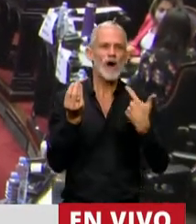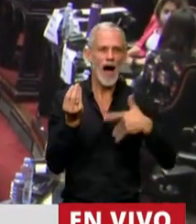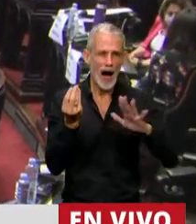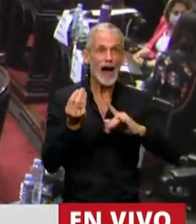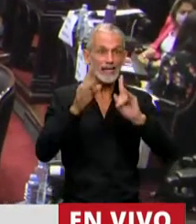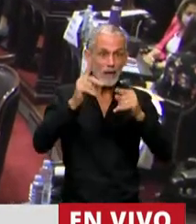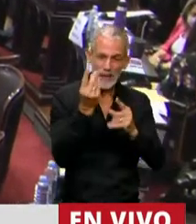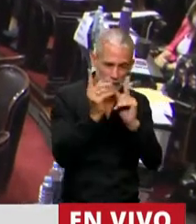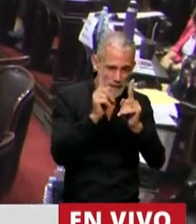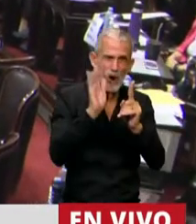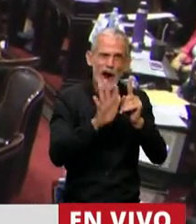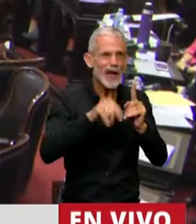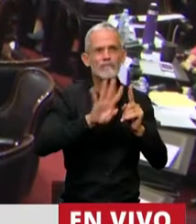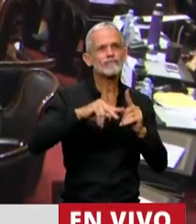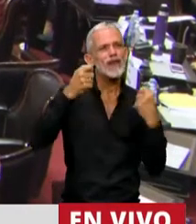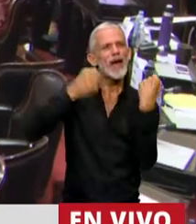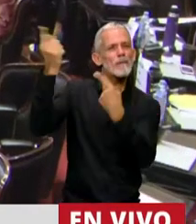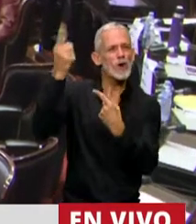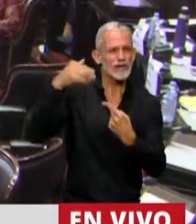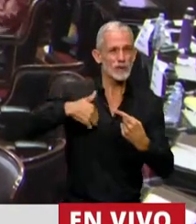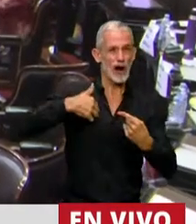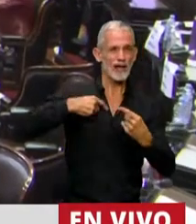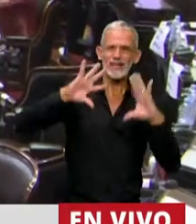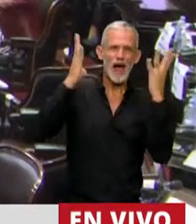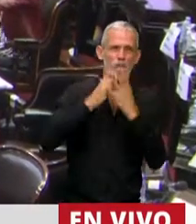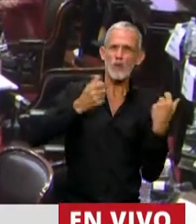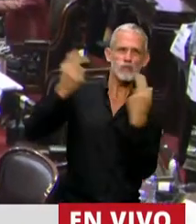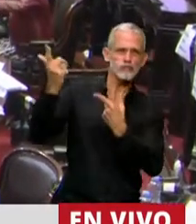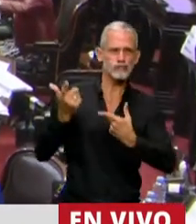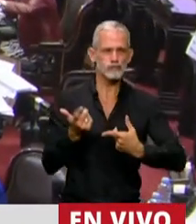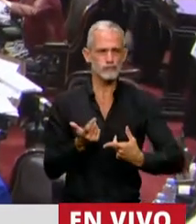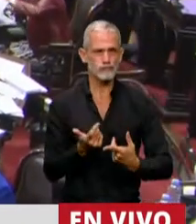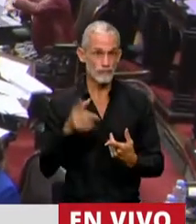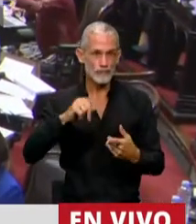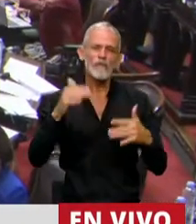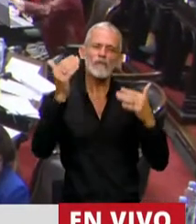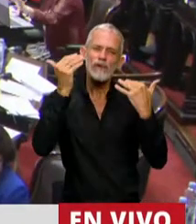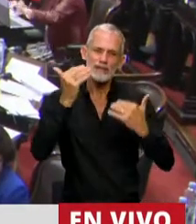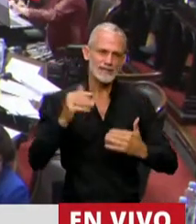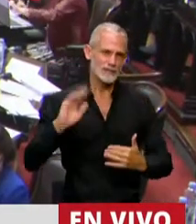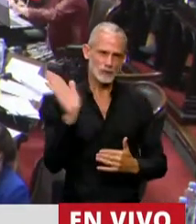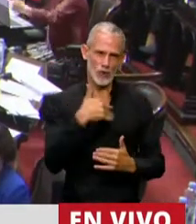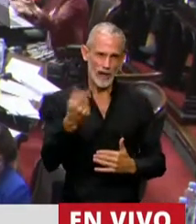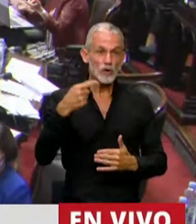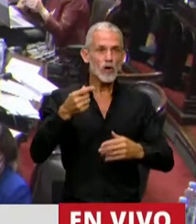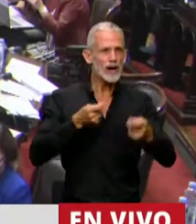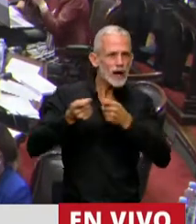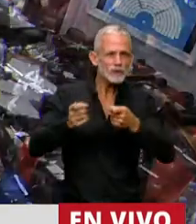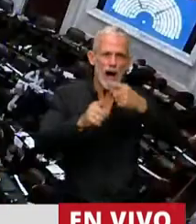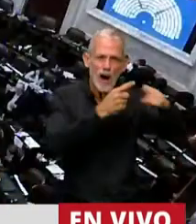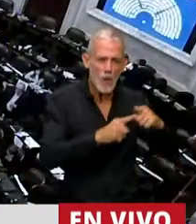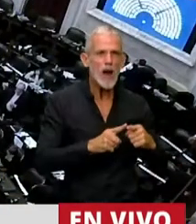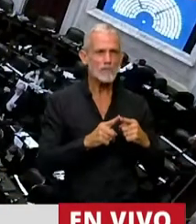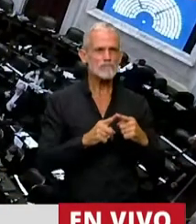exportaciones con valor desde la Argentina al mundo. Yo quiero felicitar estas negociaciones,